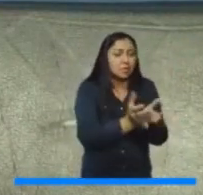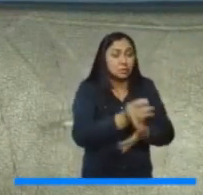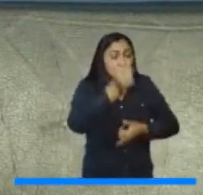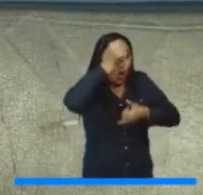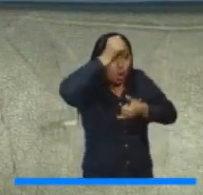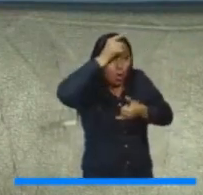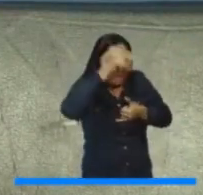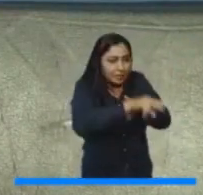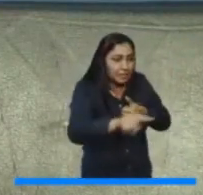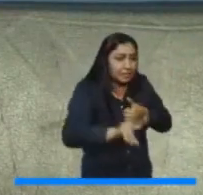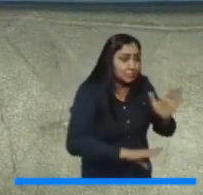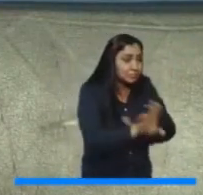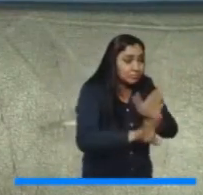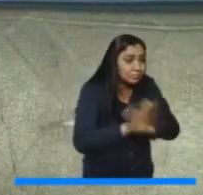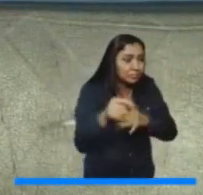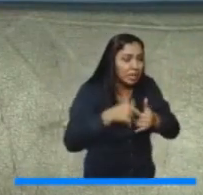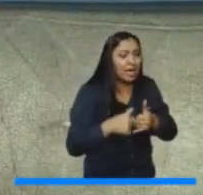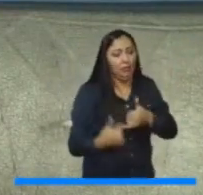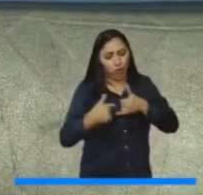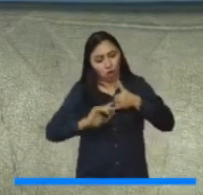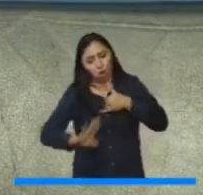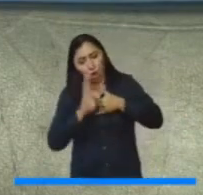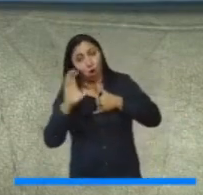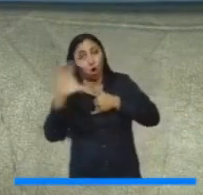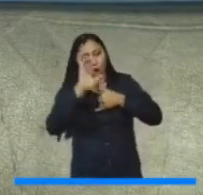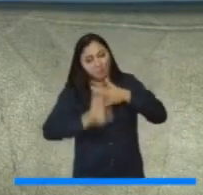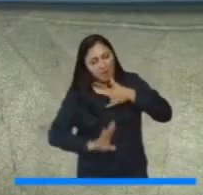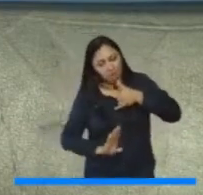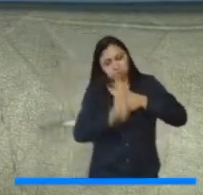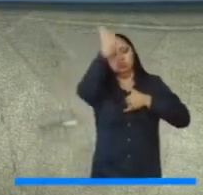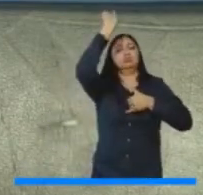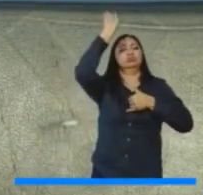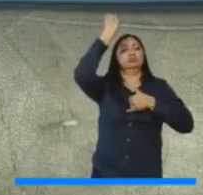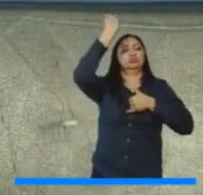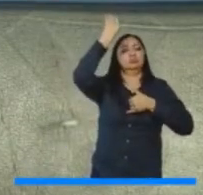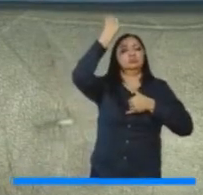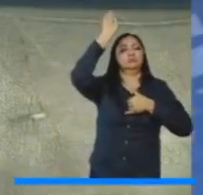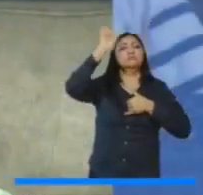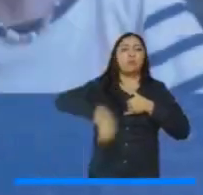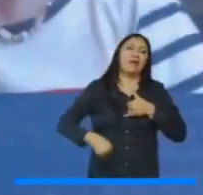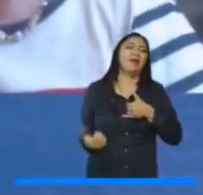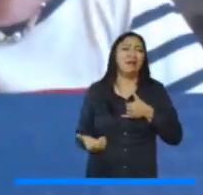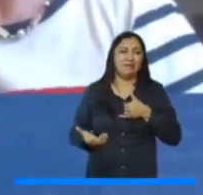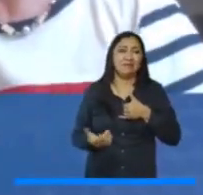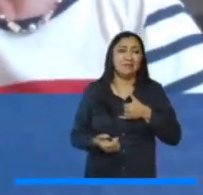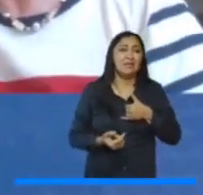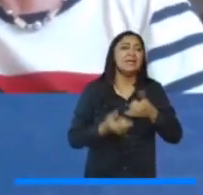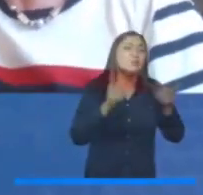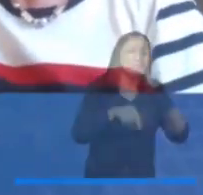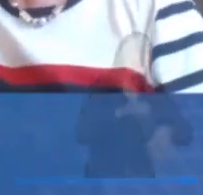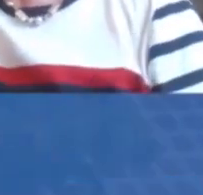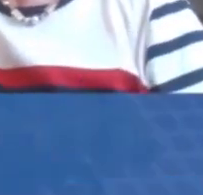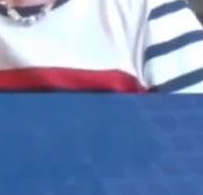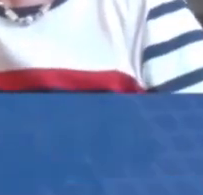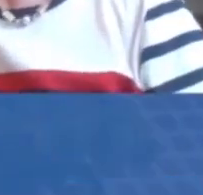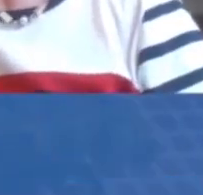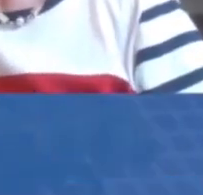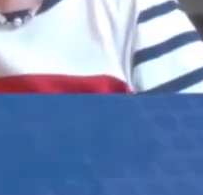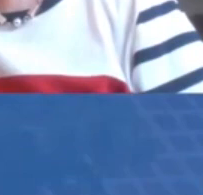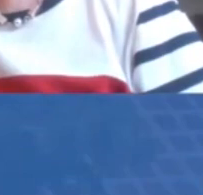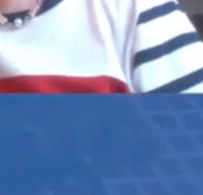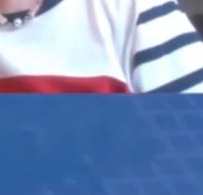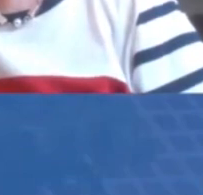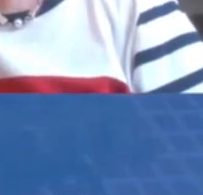Y estará hablando de progreso. Entonces, es allí. Y eso es lo que hay que decirle a quienes gobiernan. Eso es lo que hay que decirle al Congreso. Que ahí se toman las